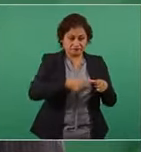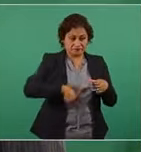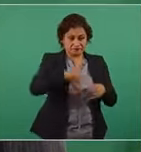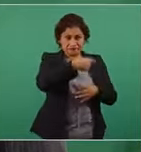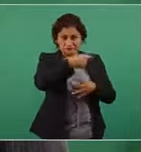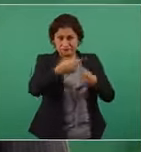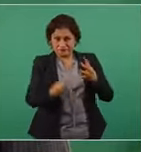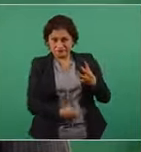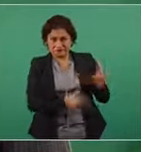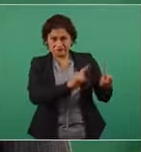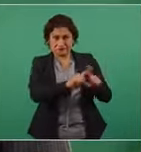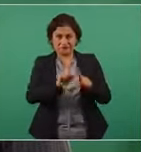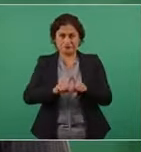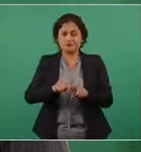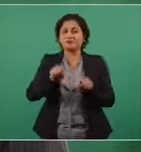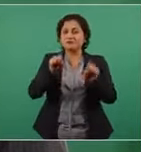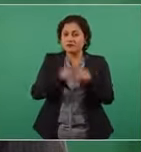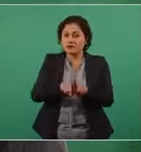hasta Díaz Mirón